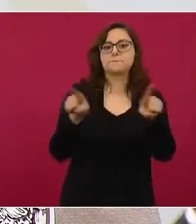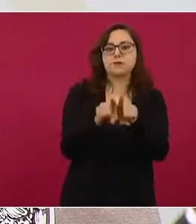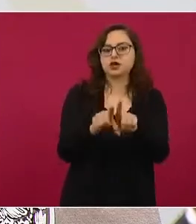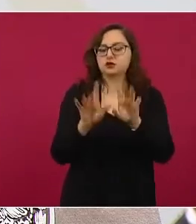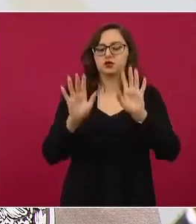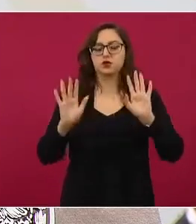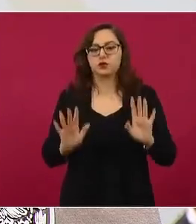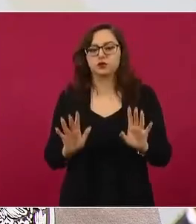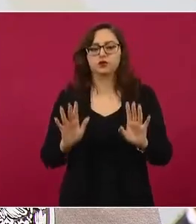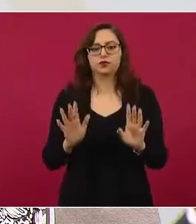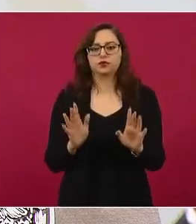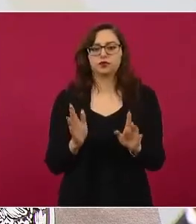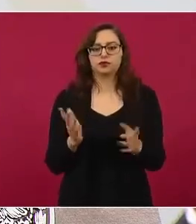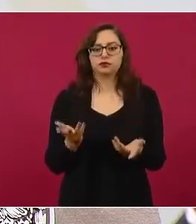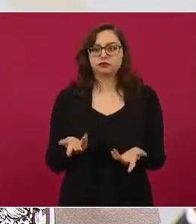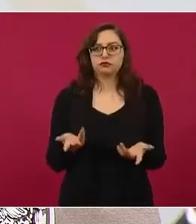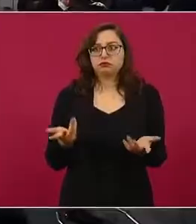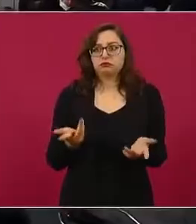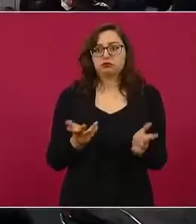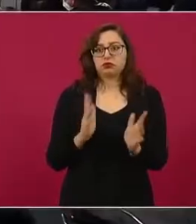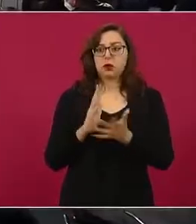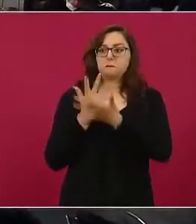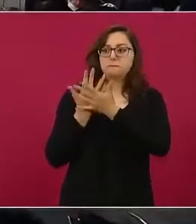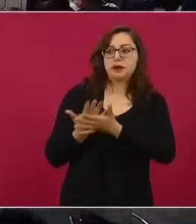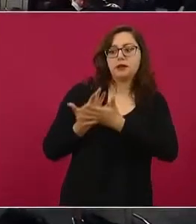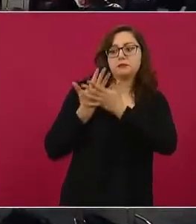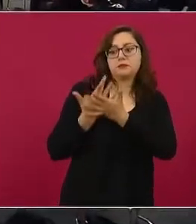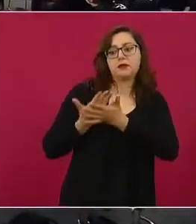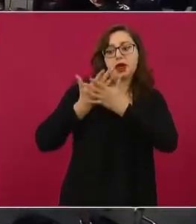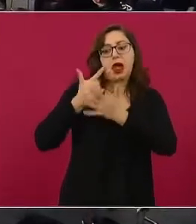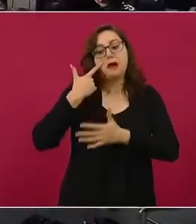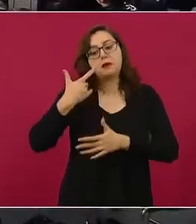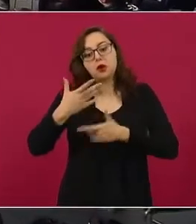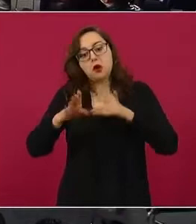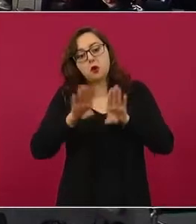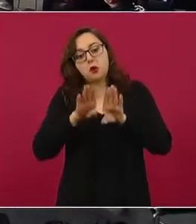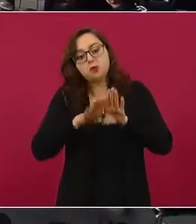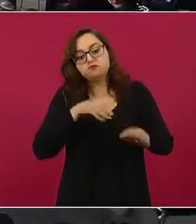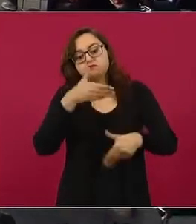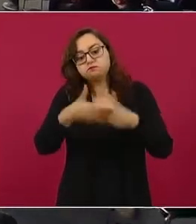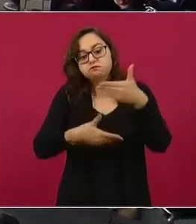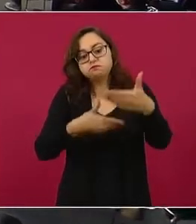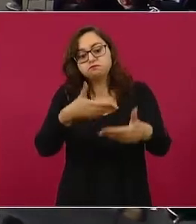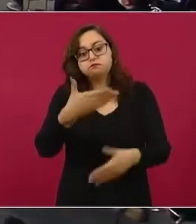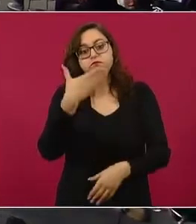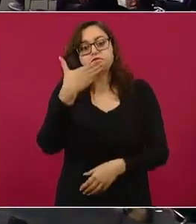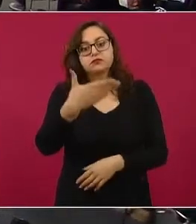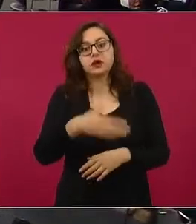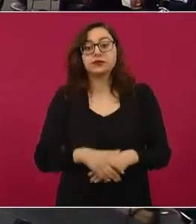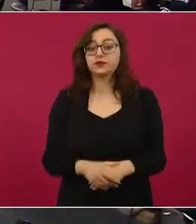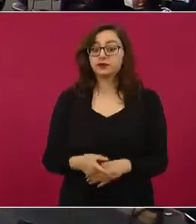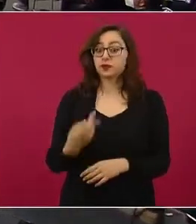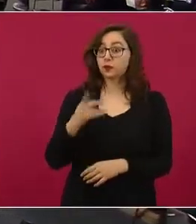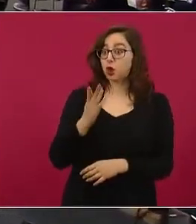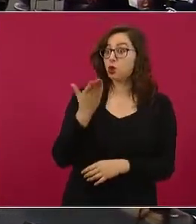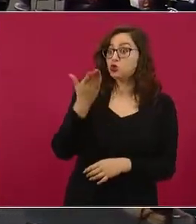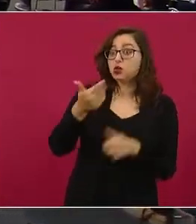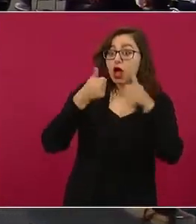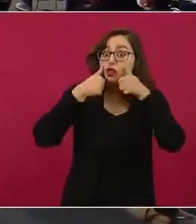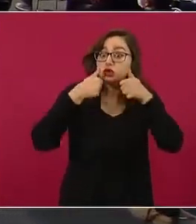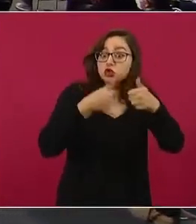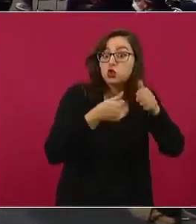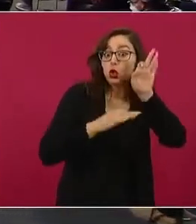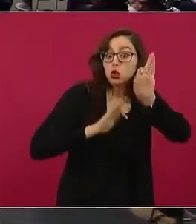en este caso, por lo tanto, no hay más que ver al paciente que va evolucionando muy bien. Muchas gracias. Pero usted es el que está al pendiente, doctor,